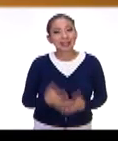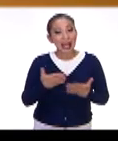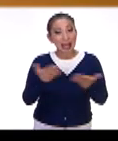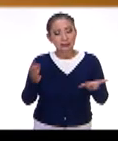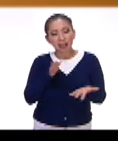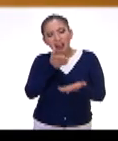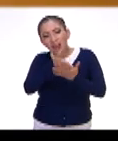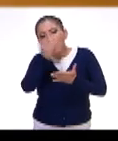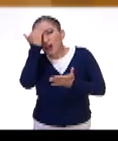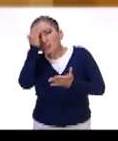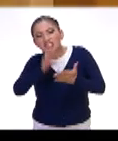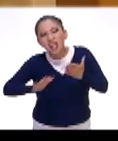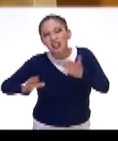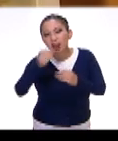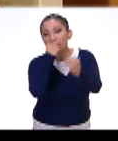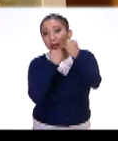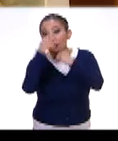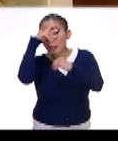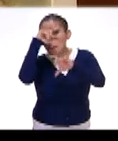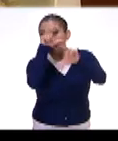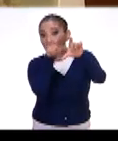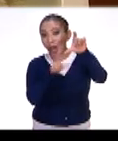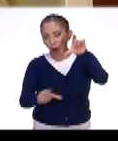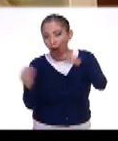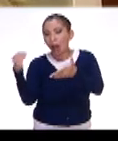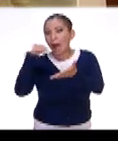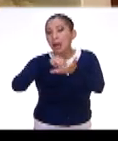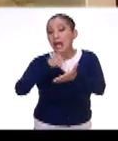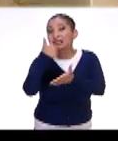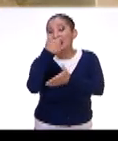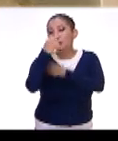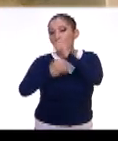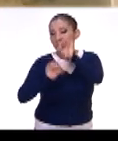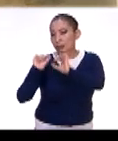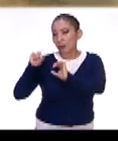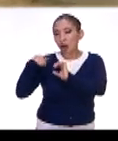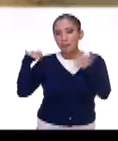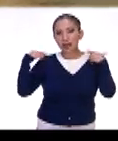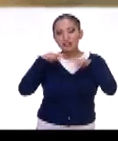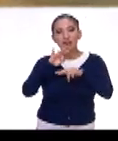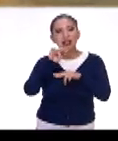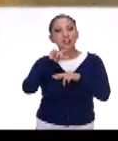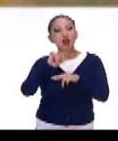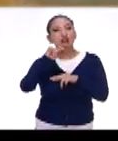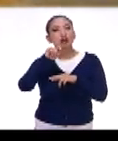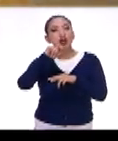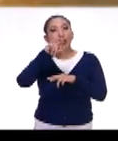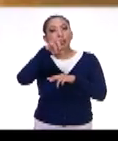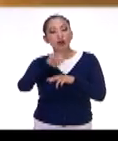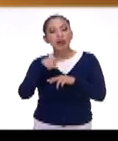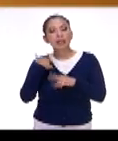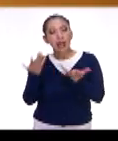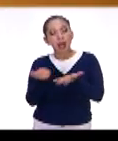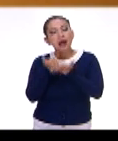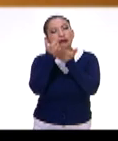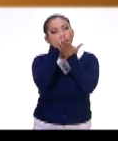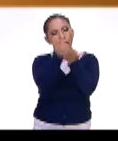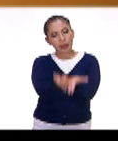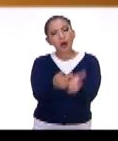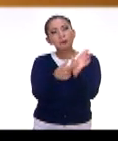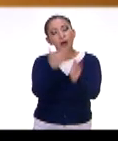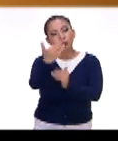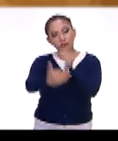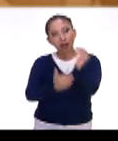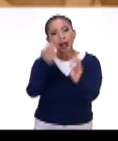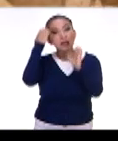este acercamiento al universo gastronómico nacional se incluyen seis obras recientes del maestro Francisco Toledo quien contribuyó con el